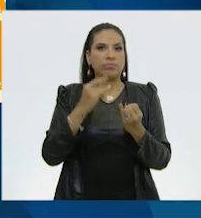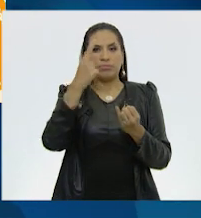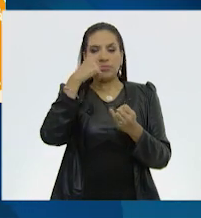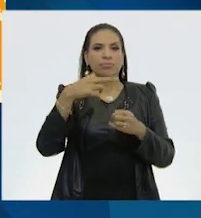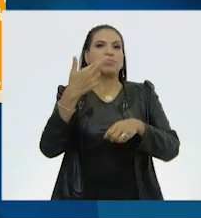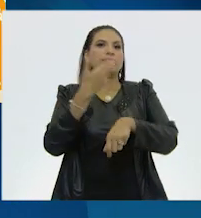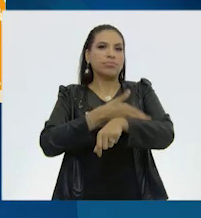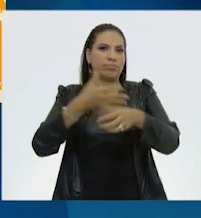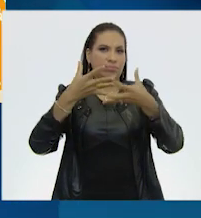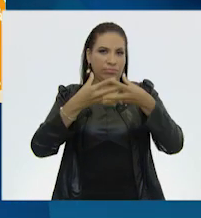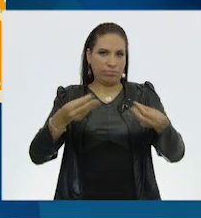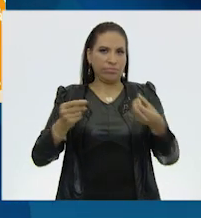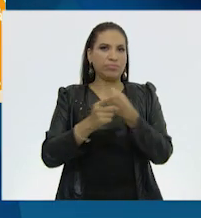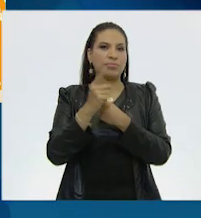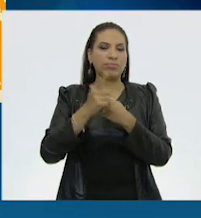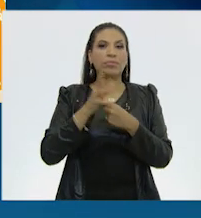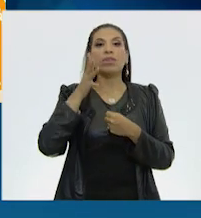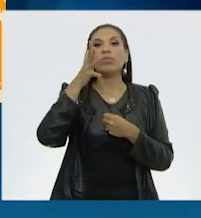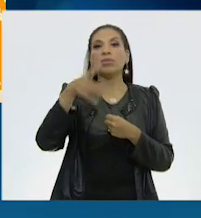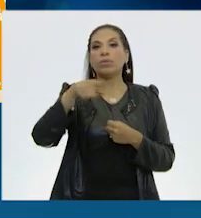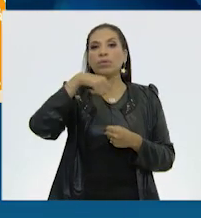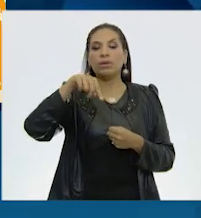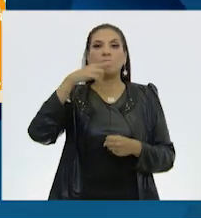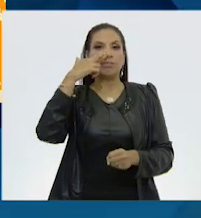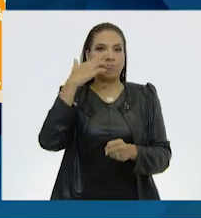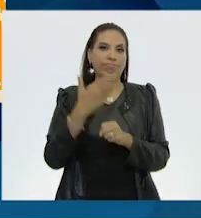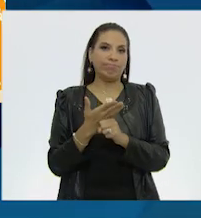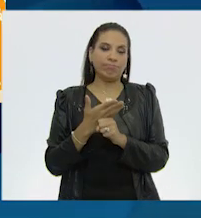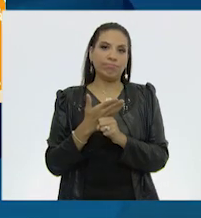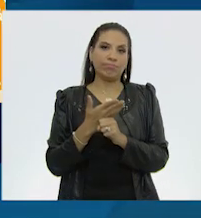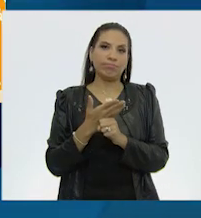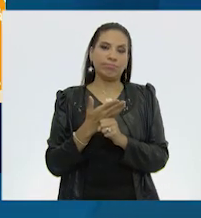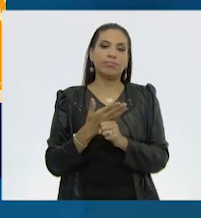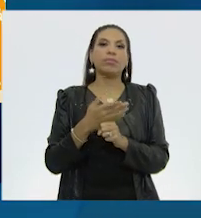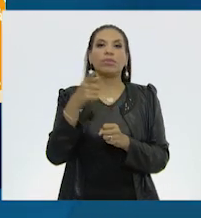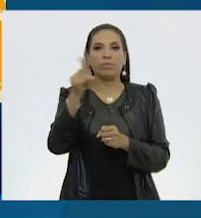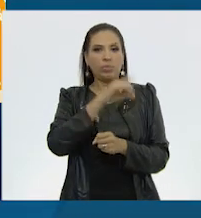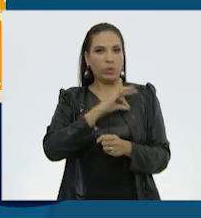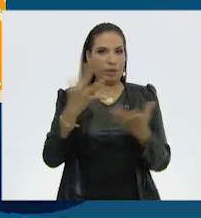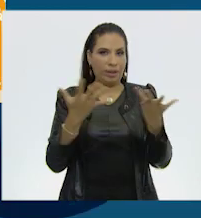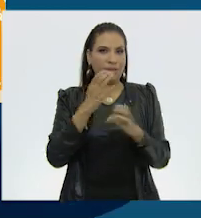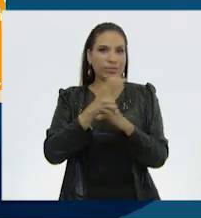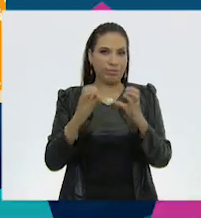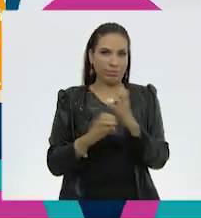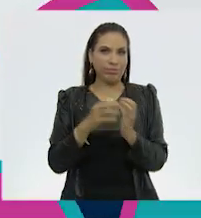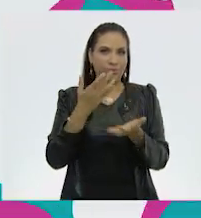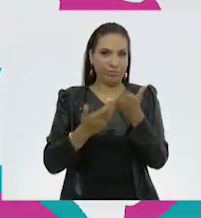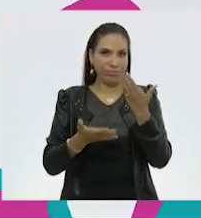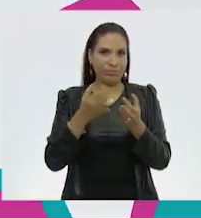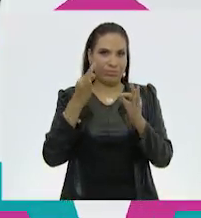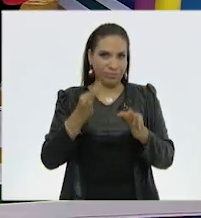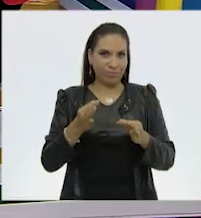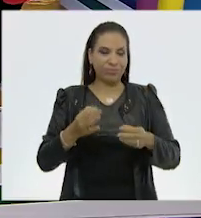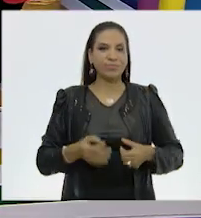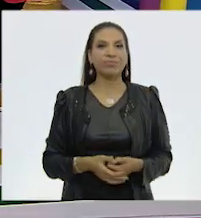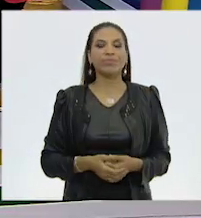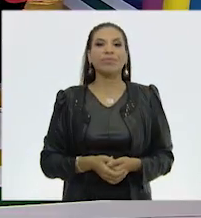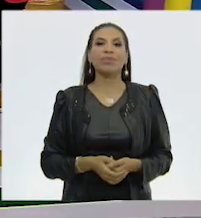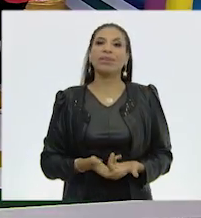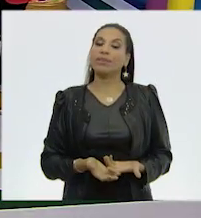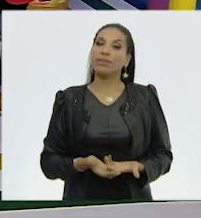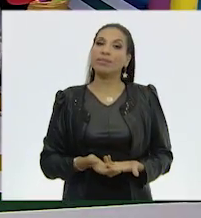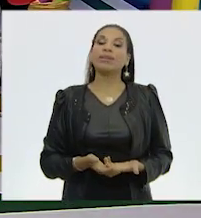parte de la solución. El futuro es nuestra responsabilidad. Manos a la obra. Ah,